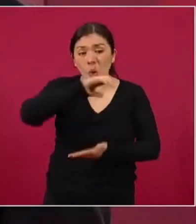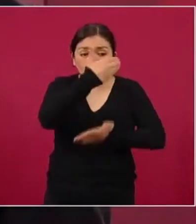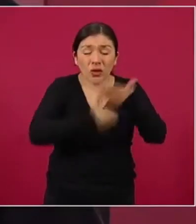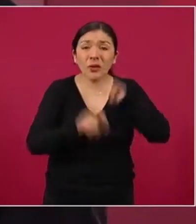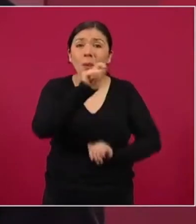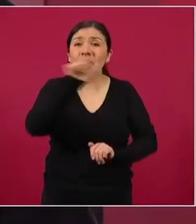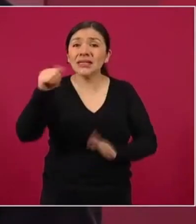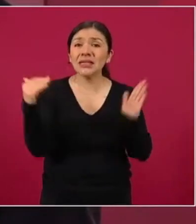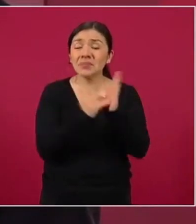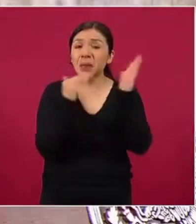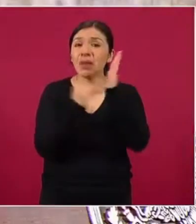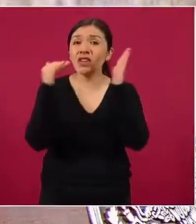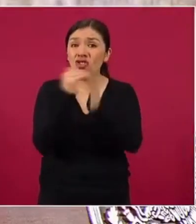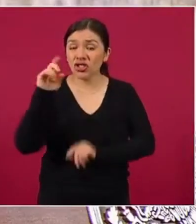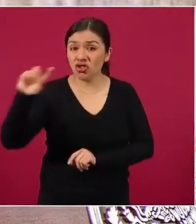se licitó?